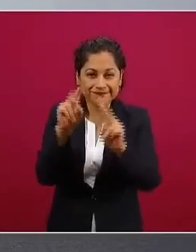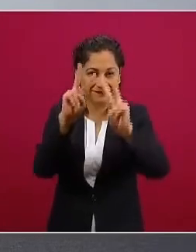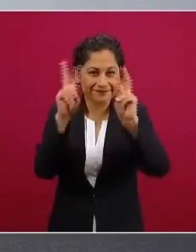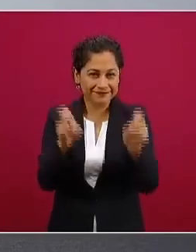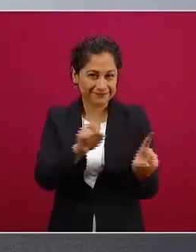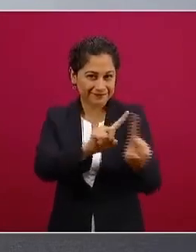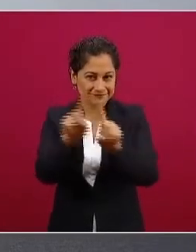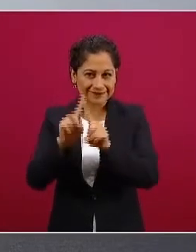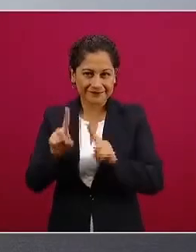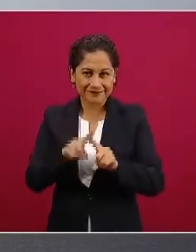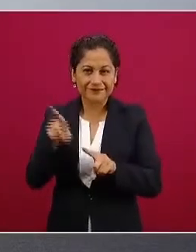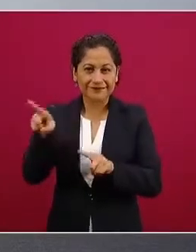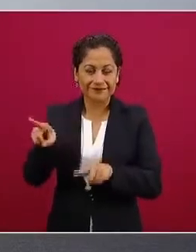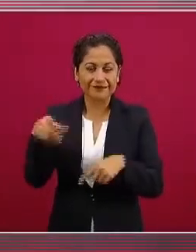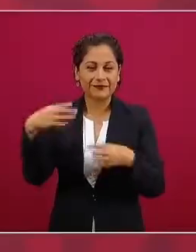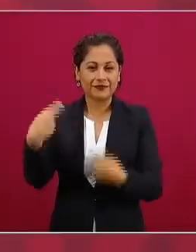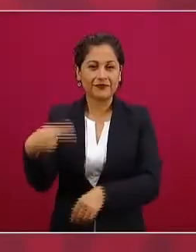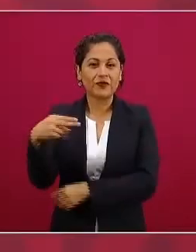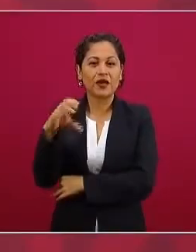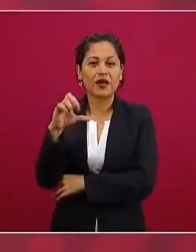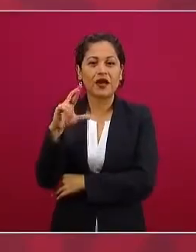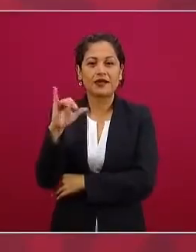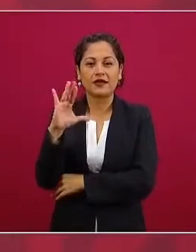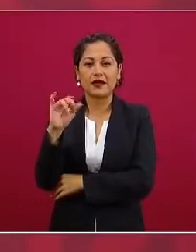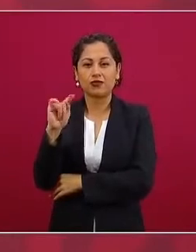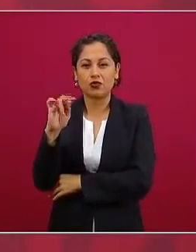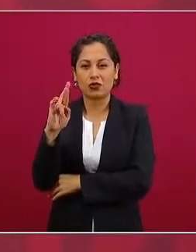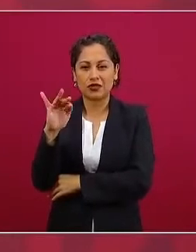siempre ha estado hacia adelante